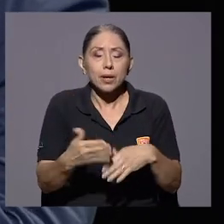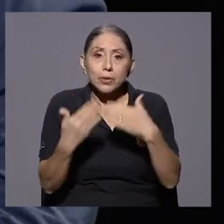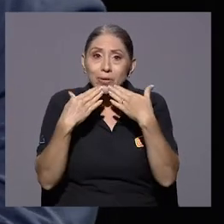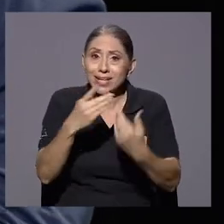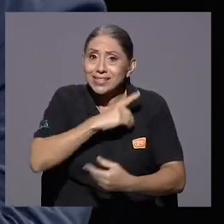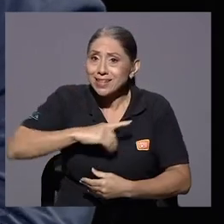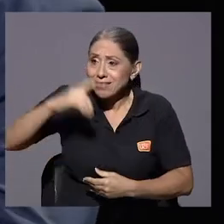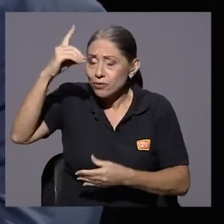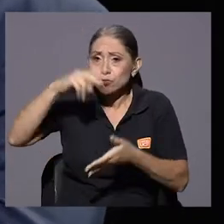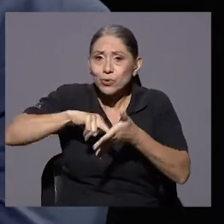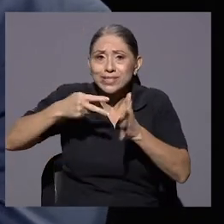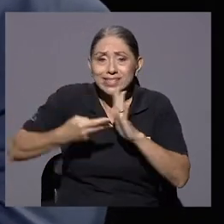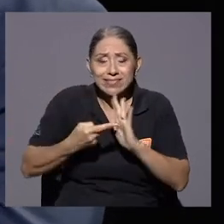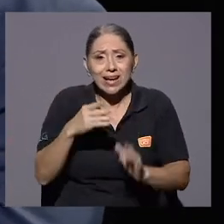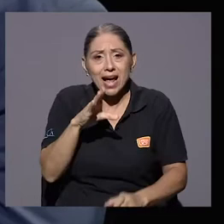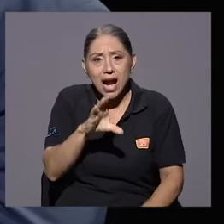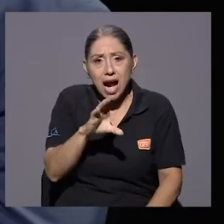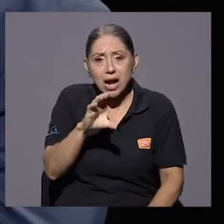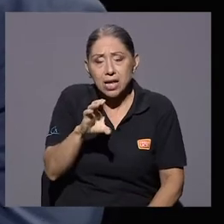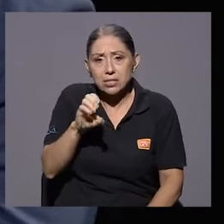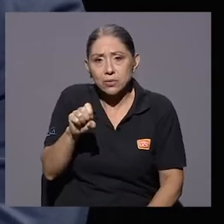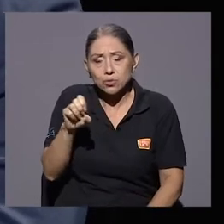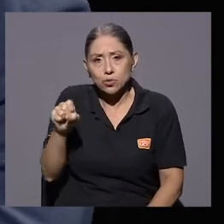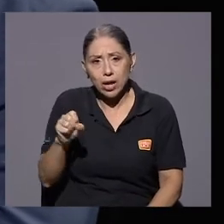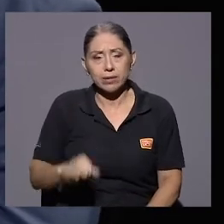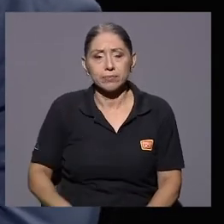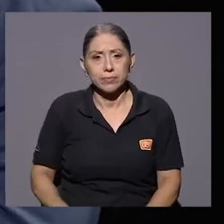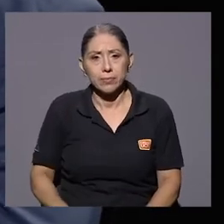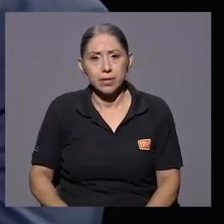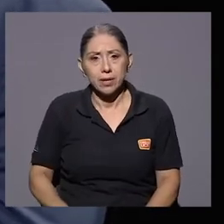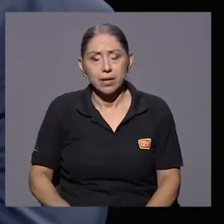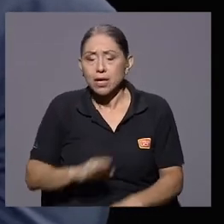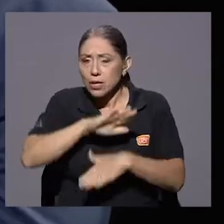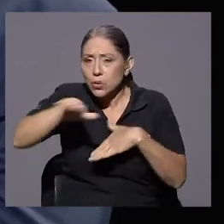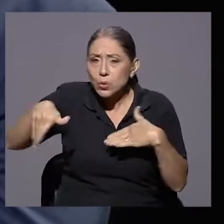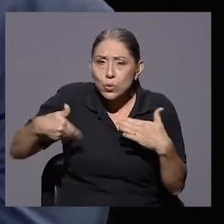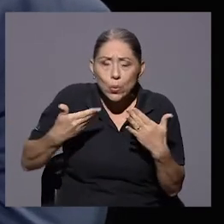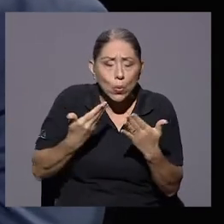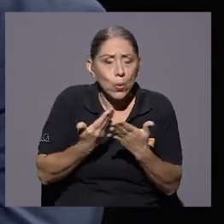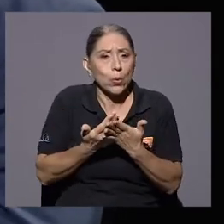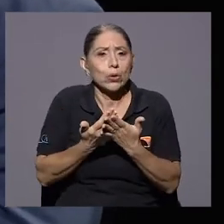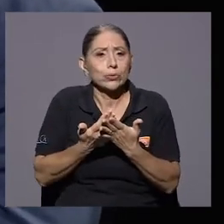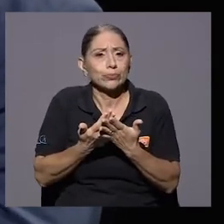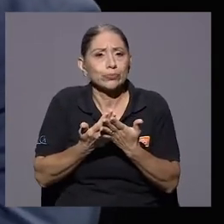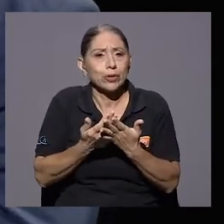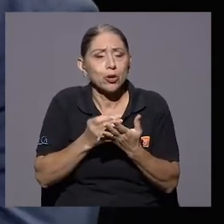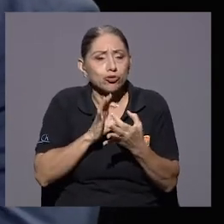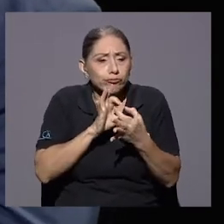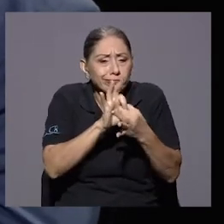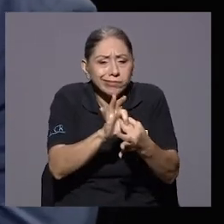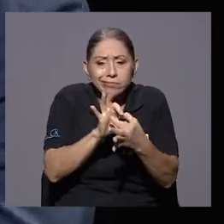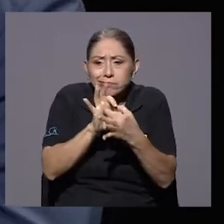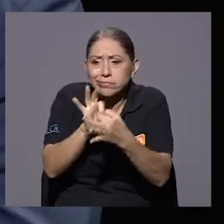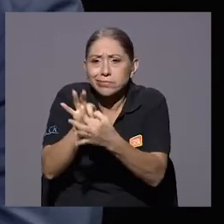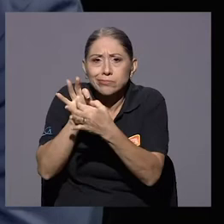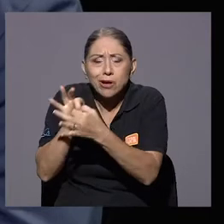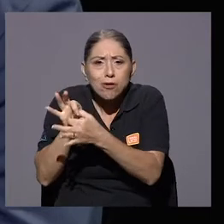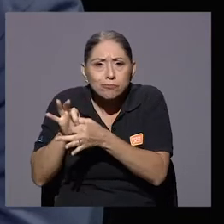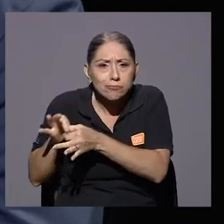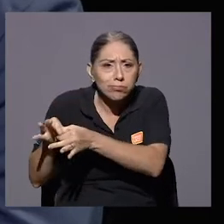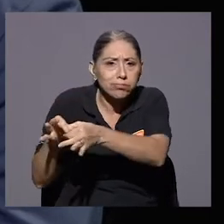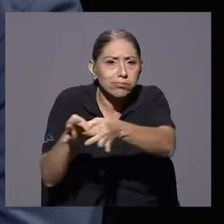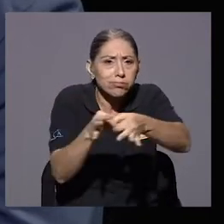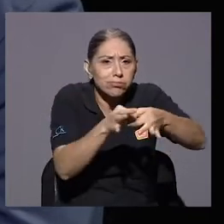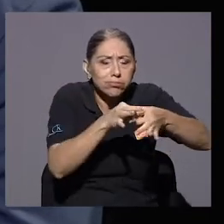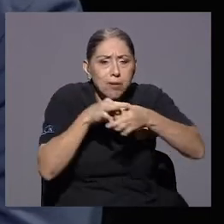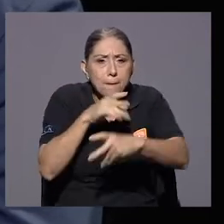lo que significa la caja costarricense de seguro social y toda la articulación que tenemos inmersa en la